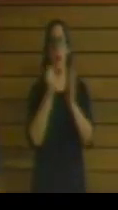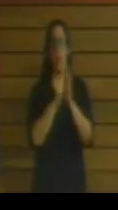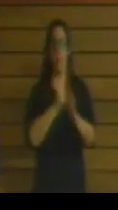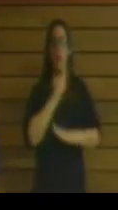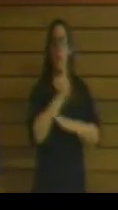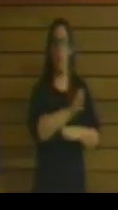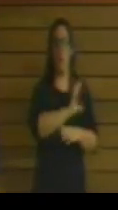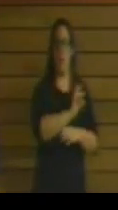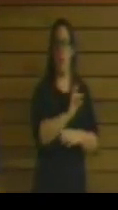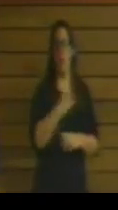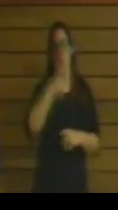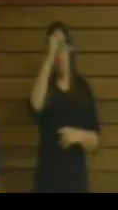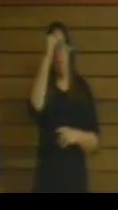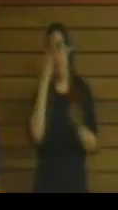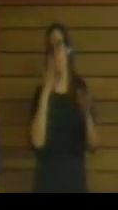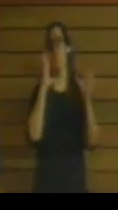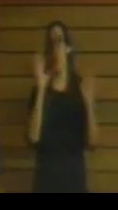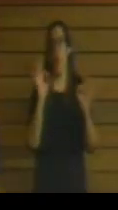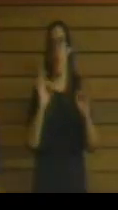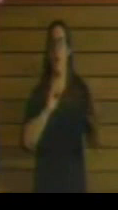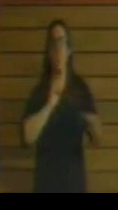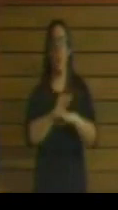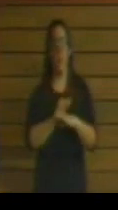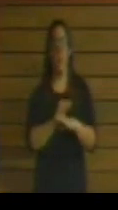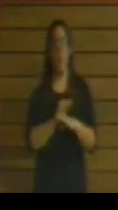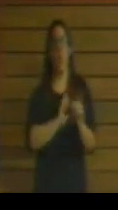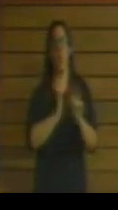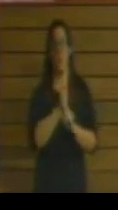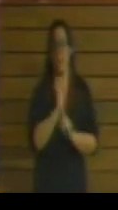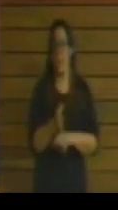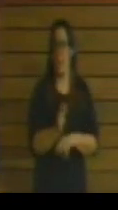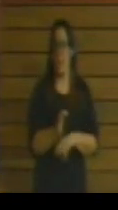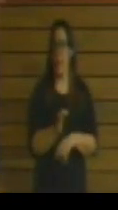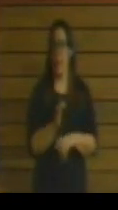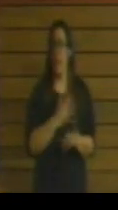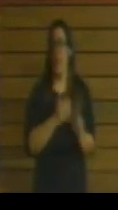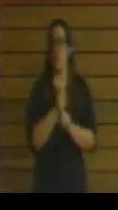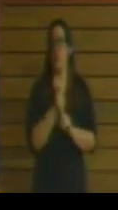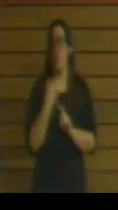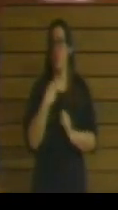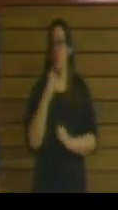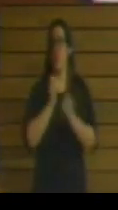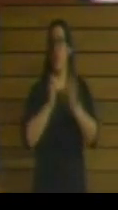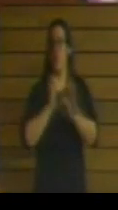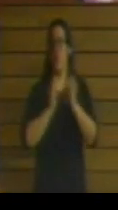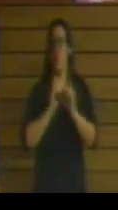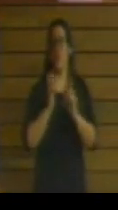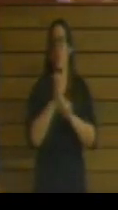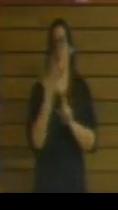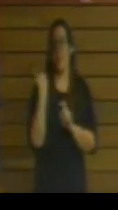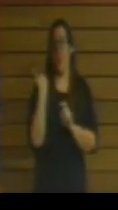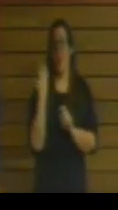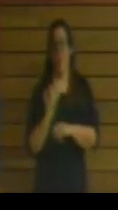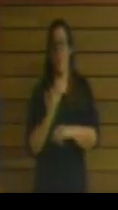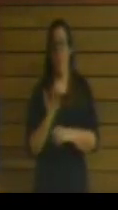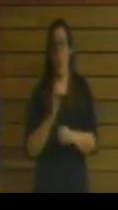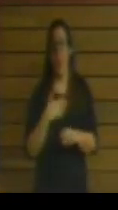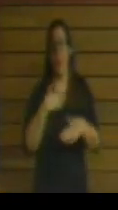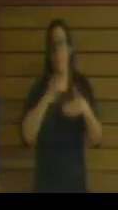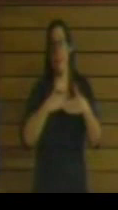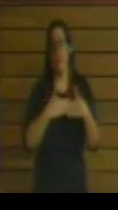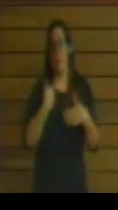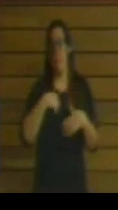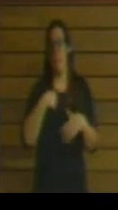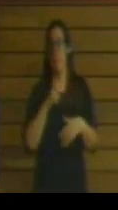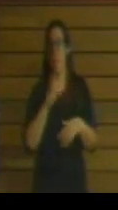creemos que es lógico que se recupere esa financiación, que se alcancen las cifras que se tenían que haber alcanzado, y como mínimo las que planteó en su día